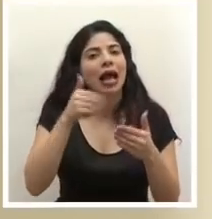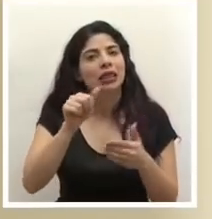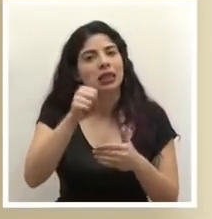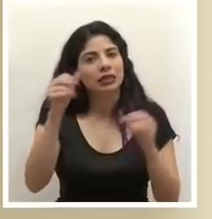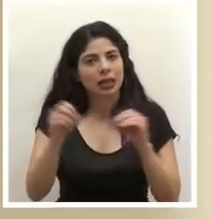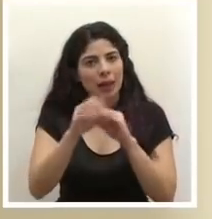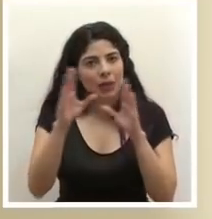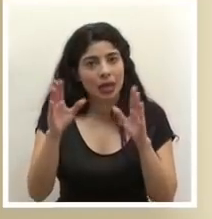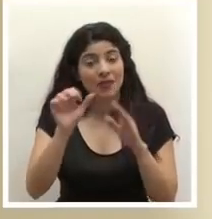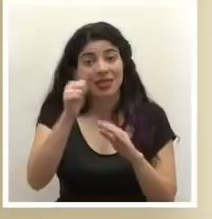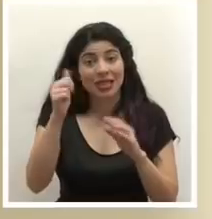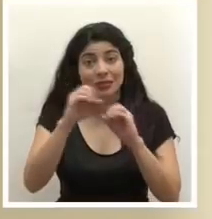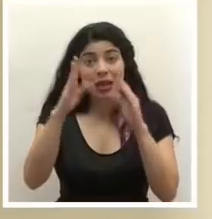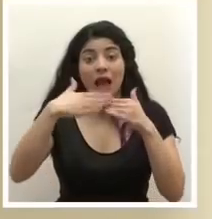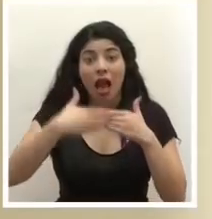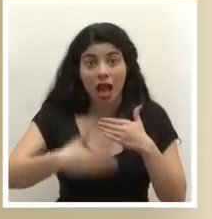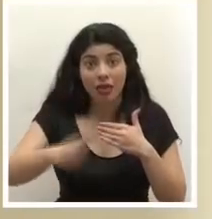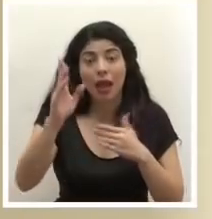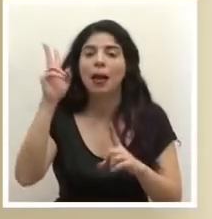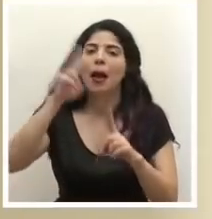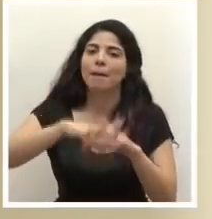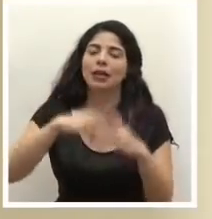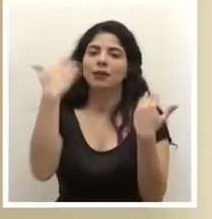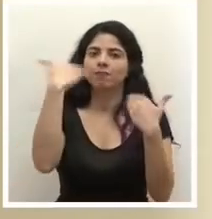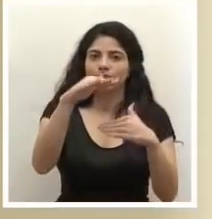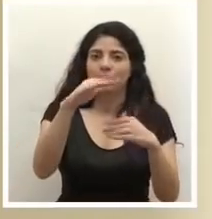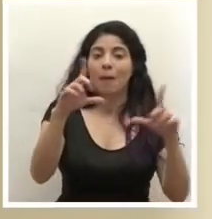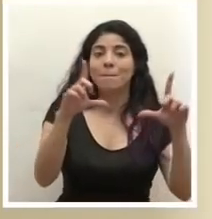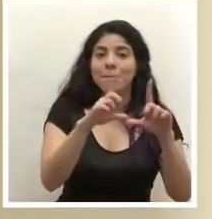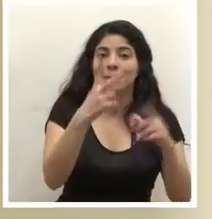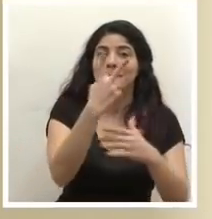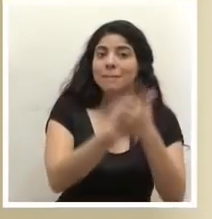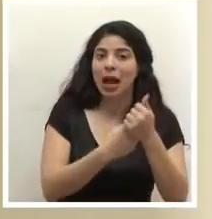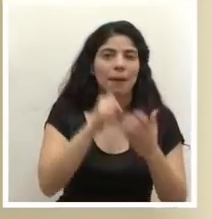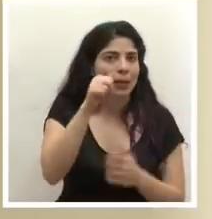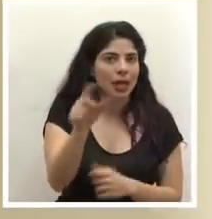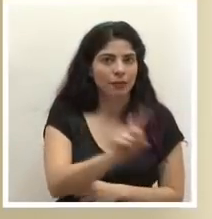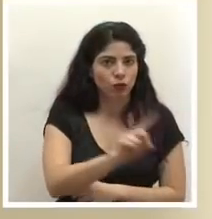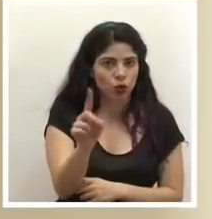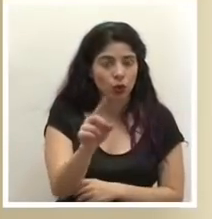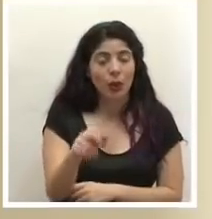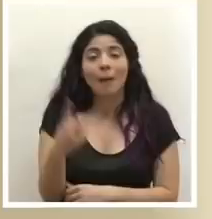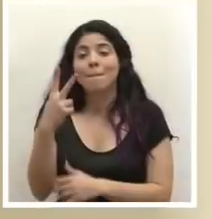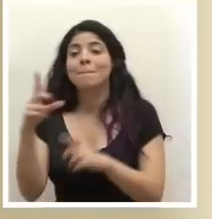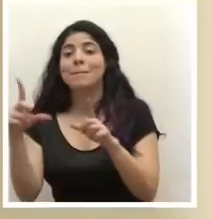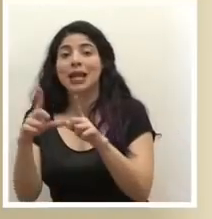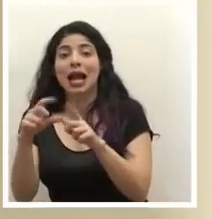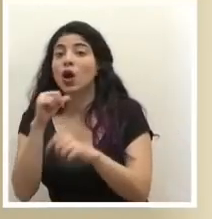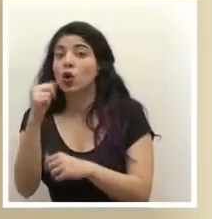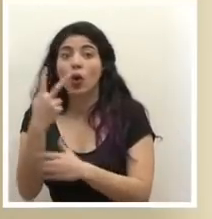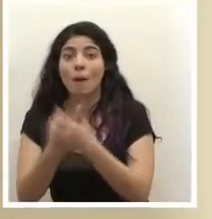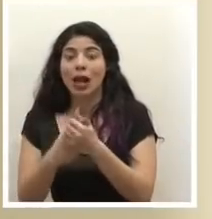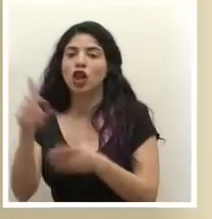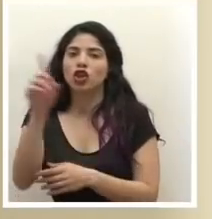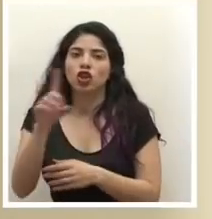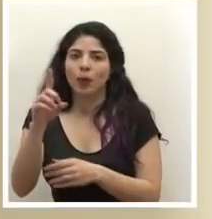mañana y a partir de ahí comienza a regir placas pares no circulan mañana y placas impares no circulan